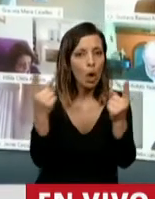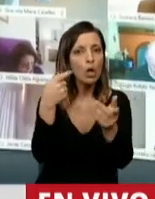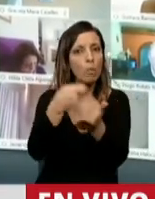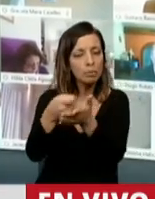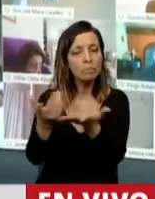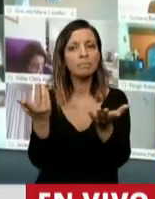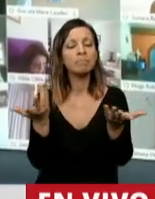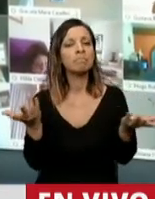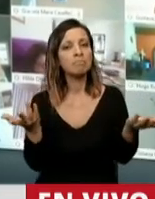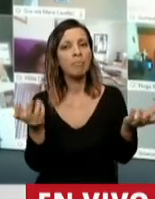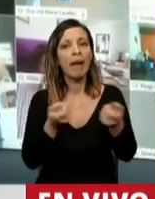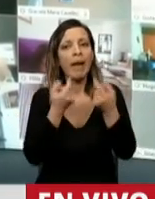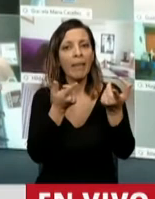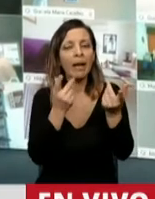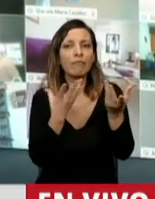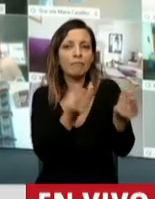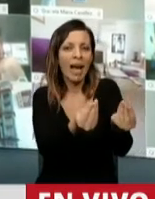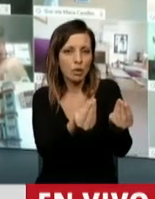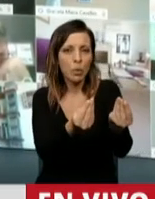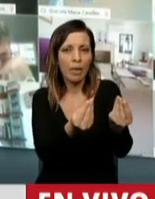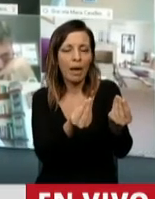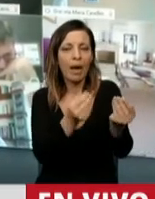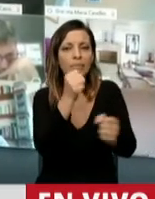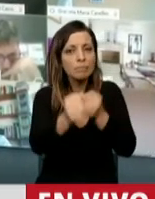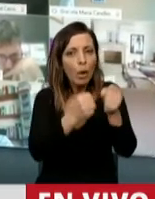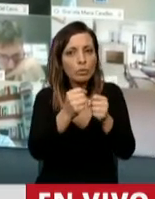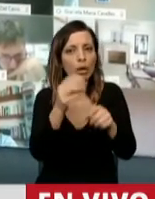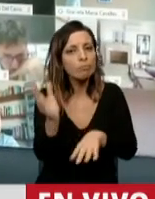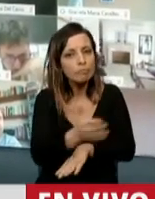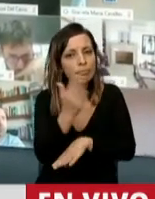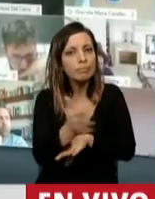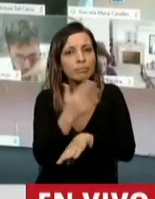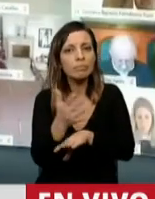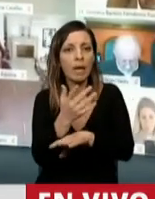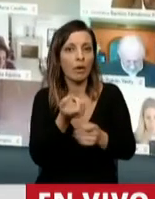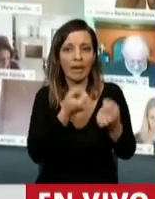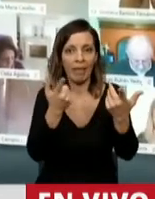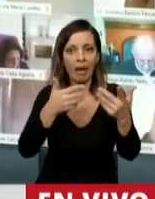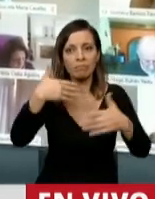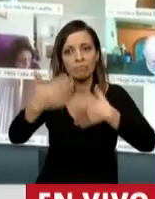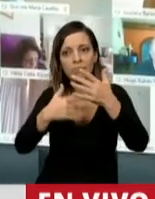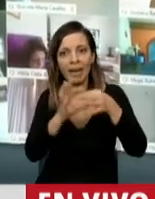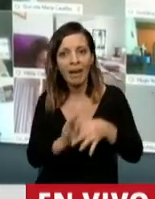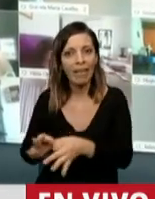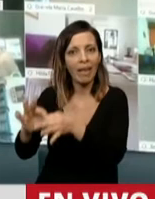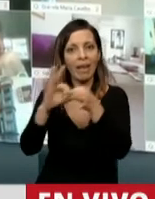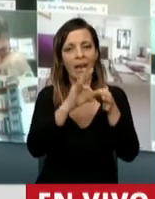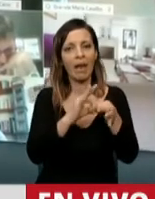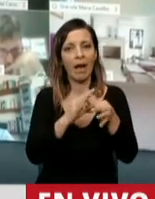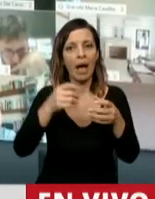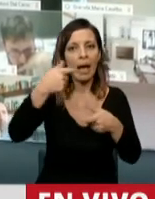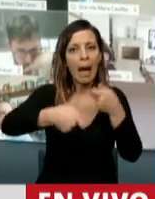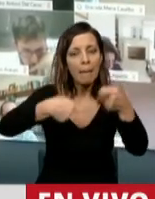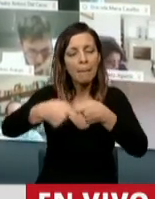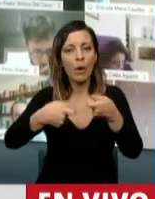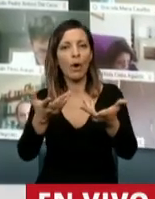y así darle auxilio al sector productivo, a los que generan valor, a los que invierten, a los